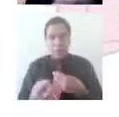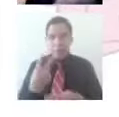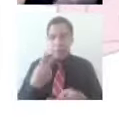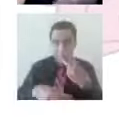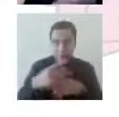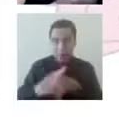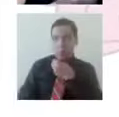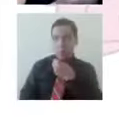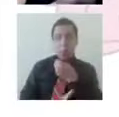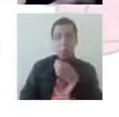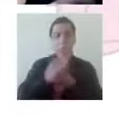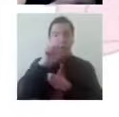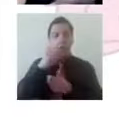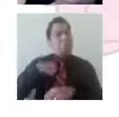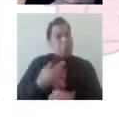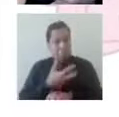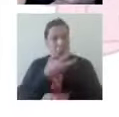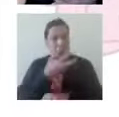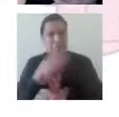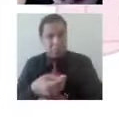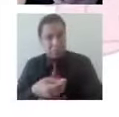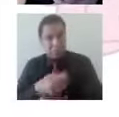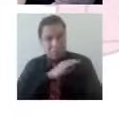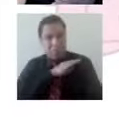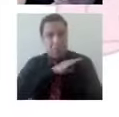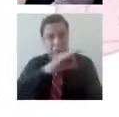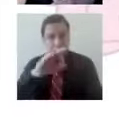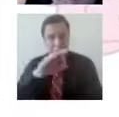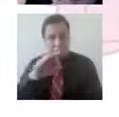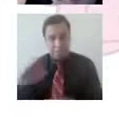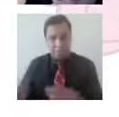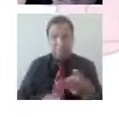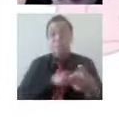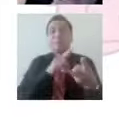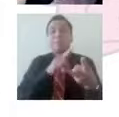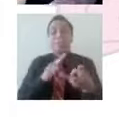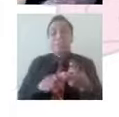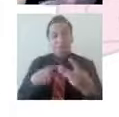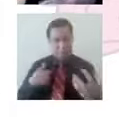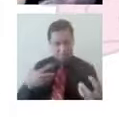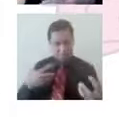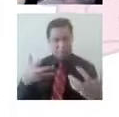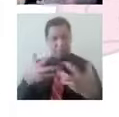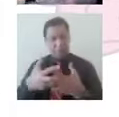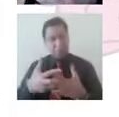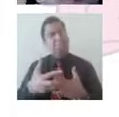y posteriormente vamos a tener la posibilidad de la adaptación o la posibilidad de cambio.